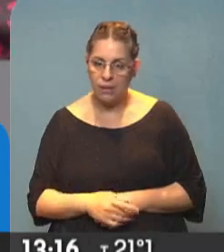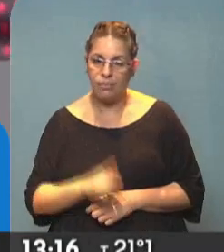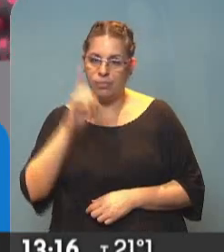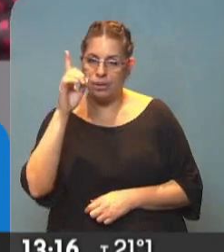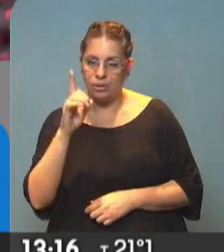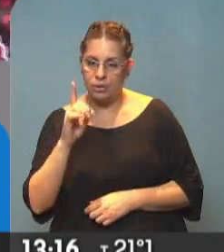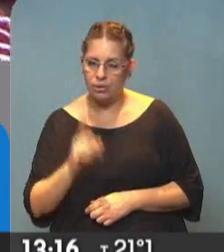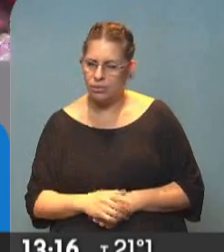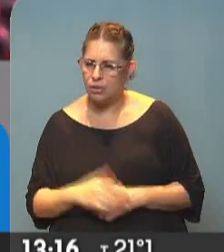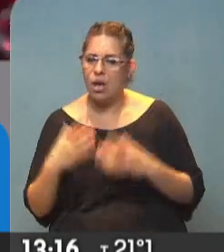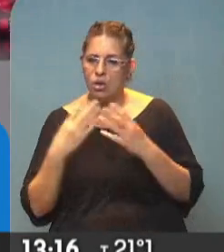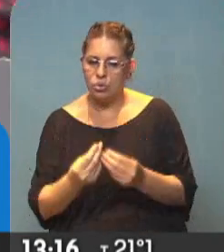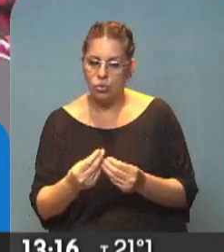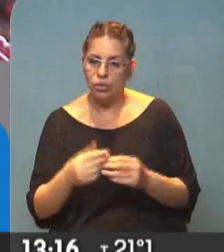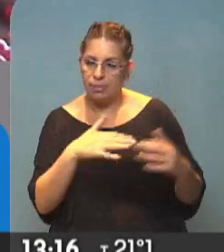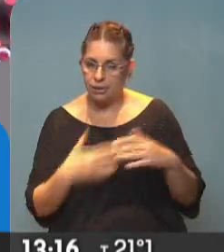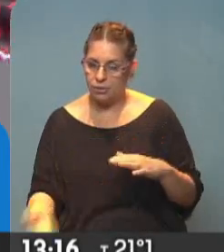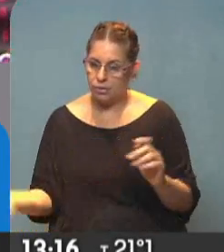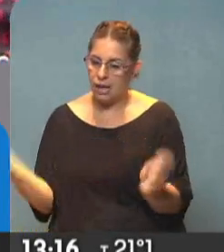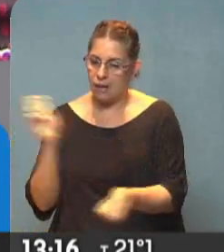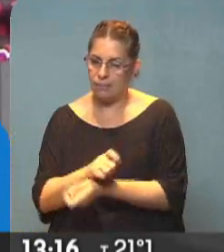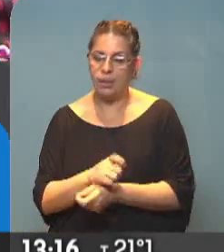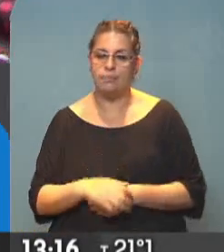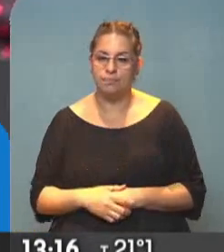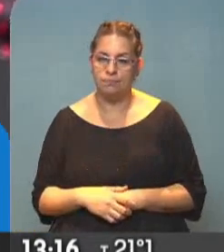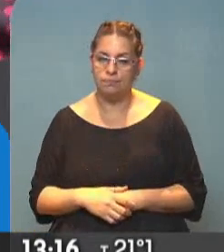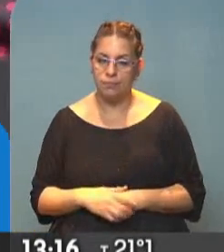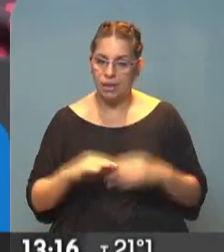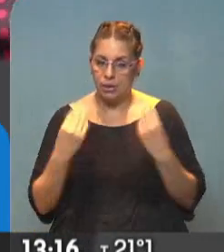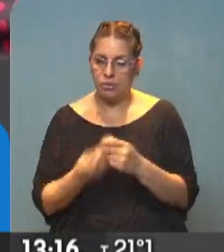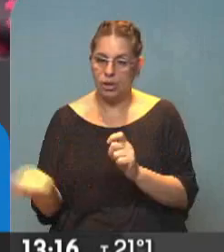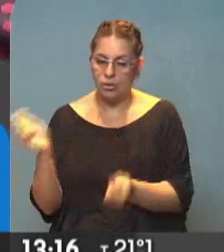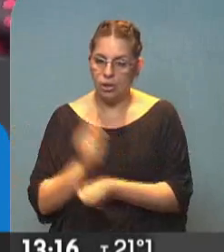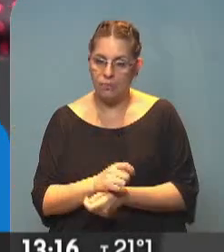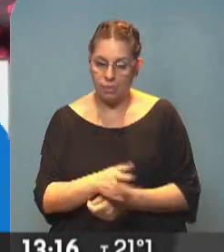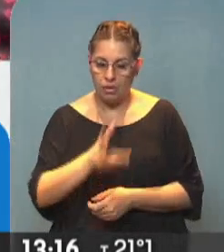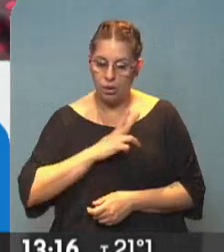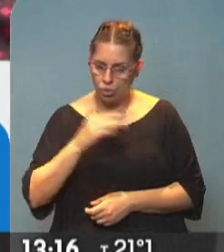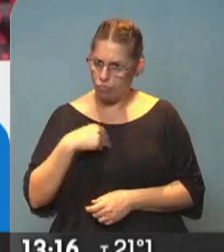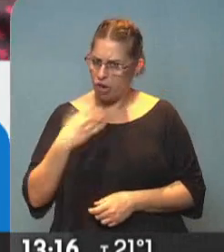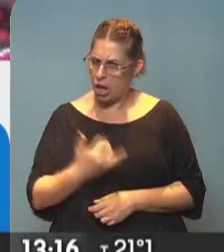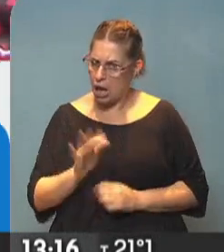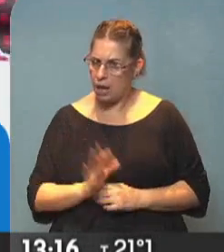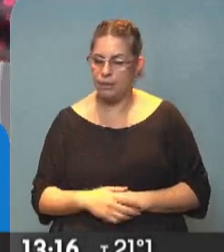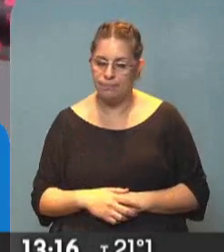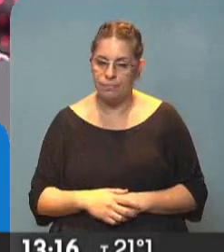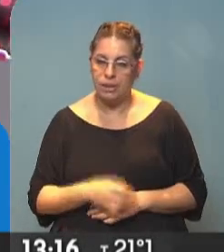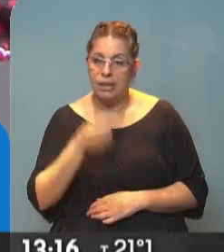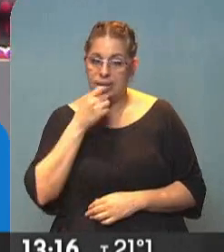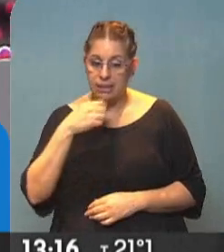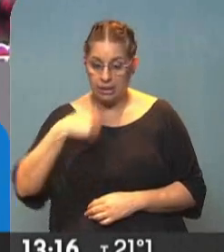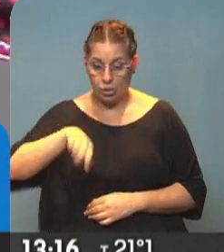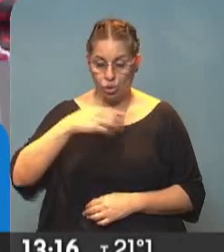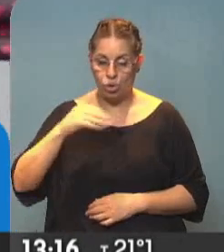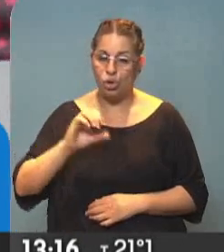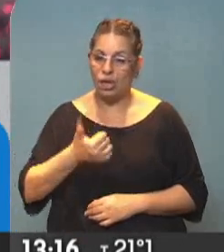nosotros, que le íbamos a dar vuelta al partido. Que le íbamos a dar vuelta al resultado. Y dicho y hecho, me dijo, también yo tengo fe, así que... Si nosotros ganamos,